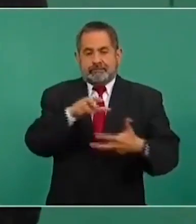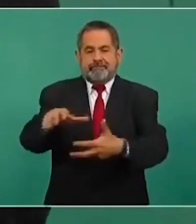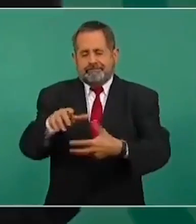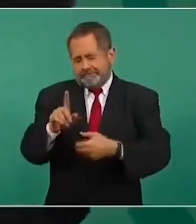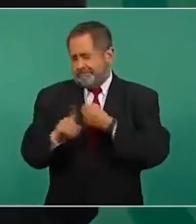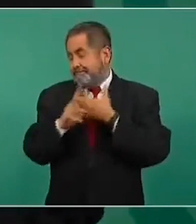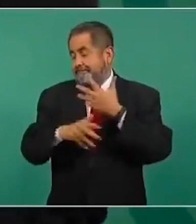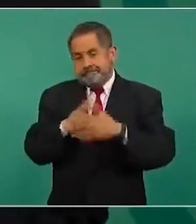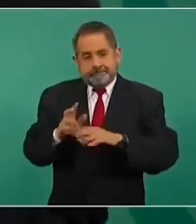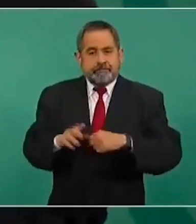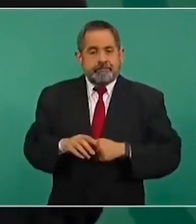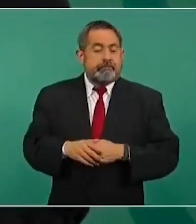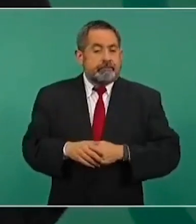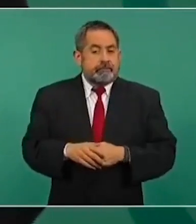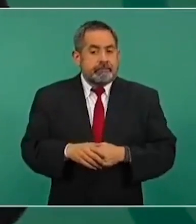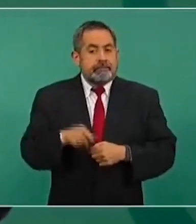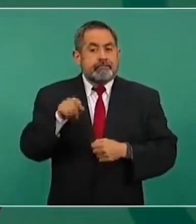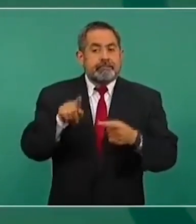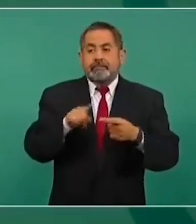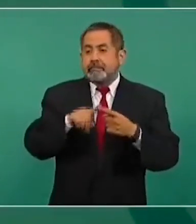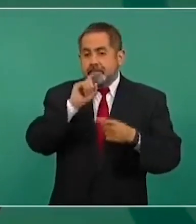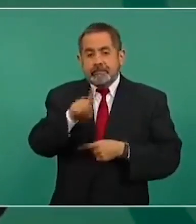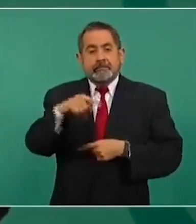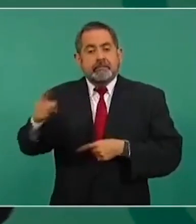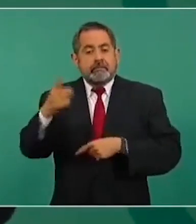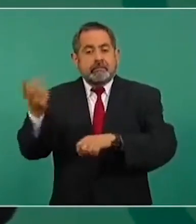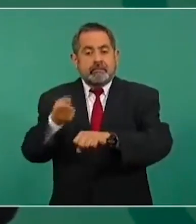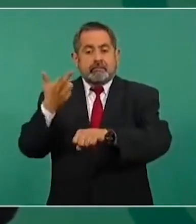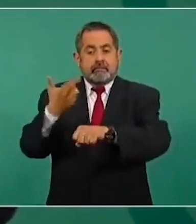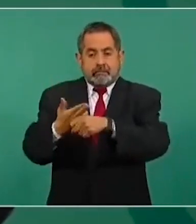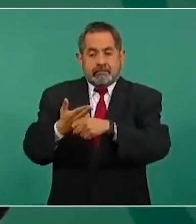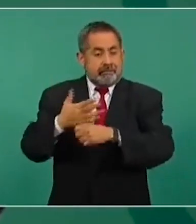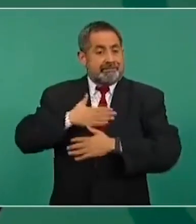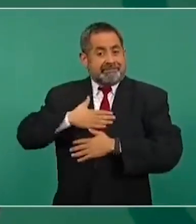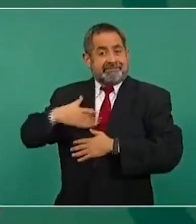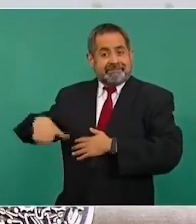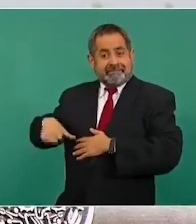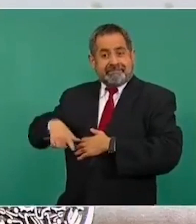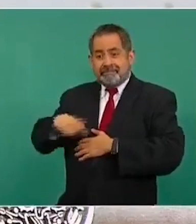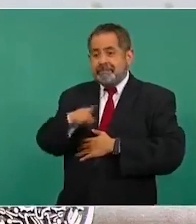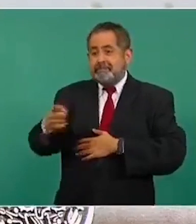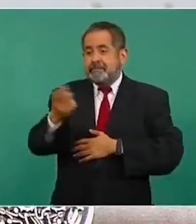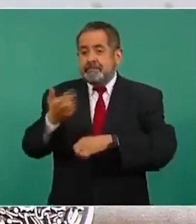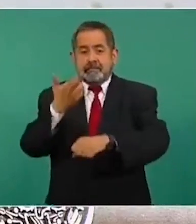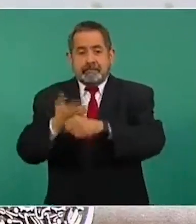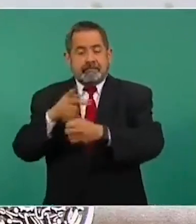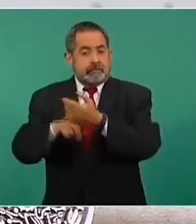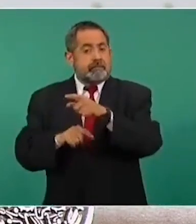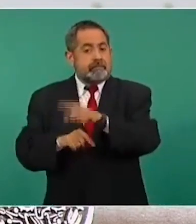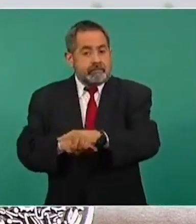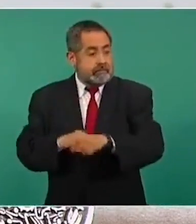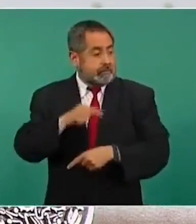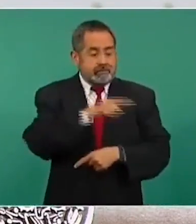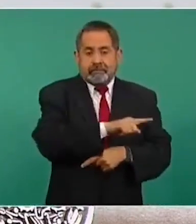Y el que era secretario de finanzas de mi gobierno, lograba el mismo